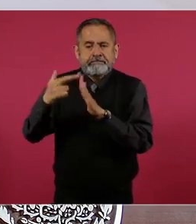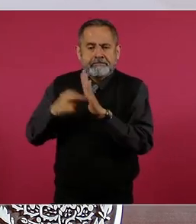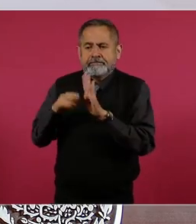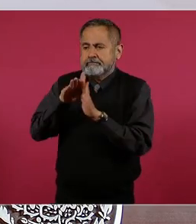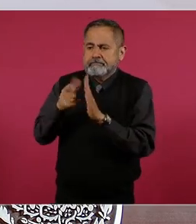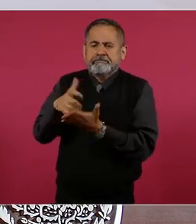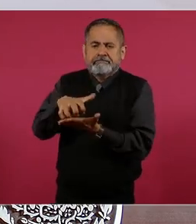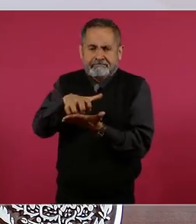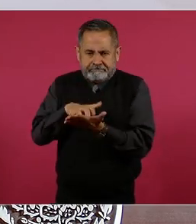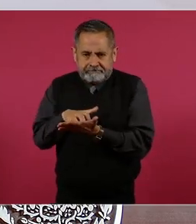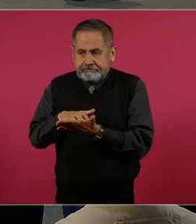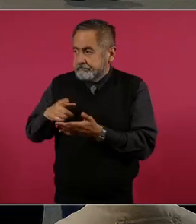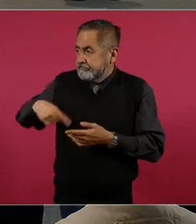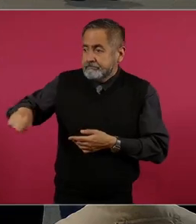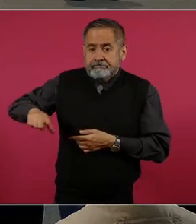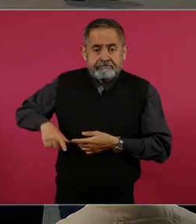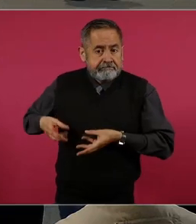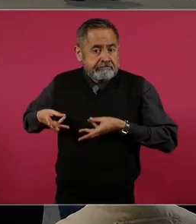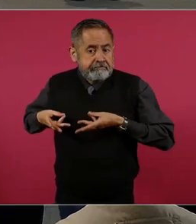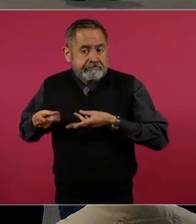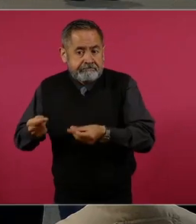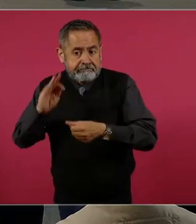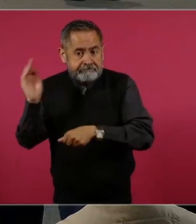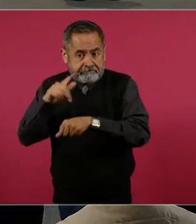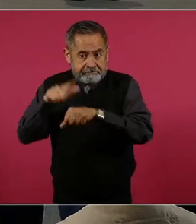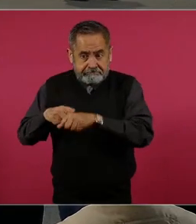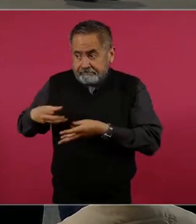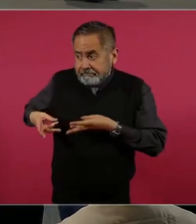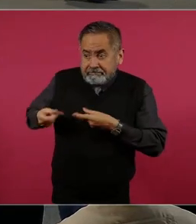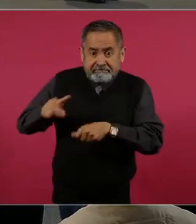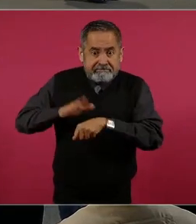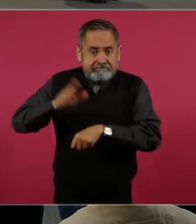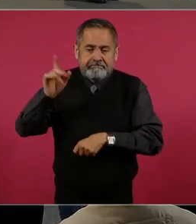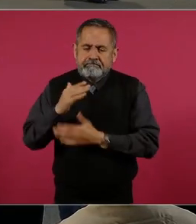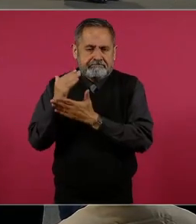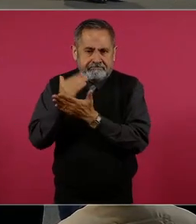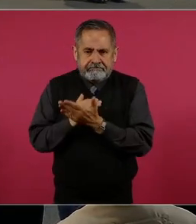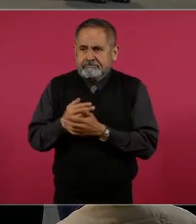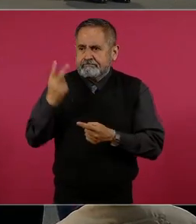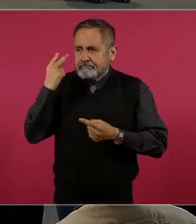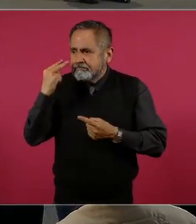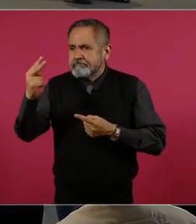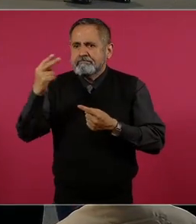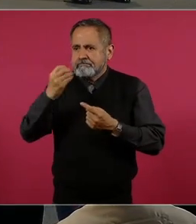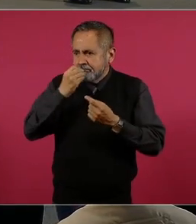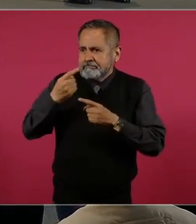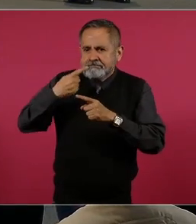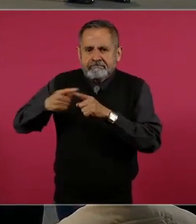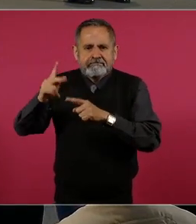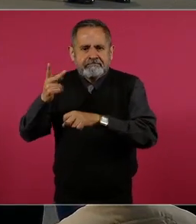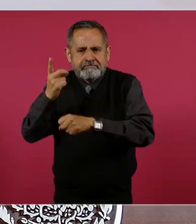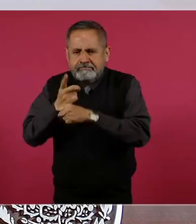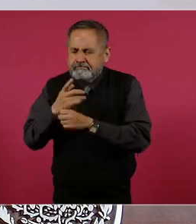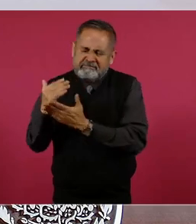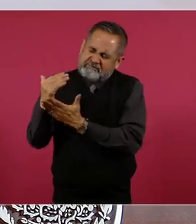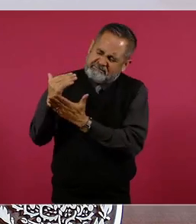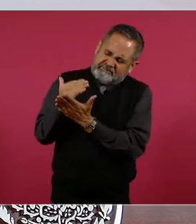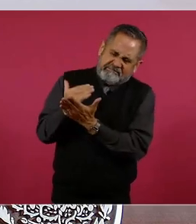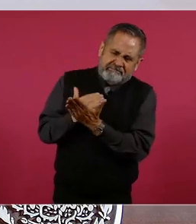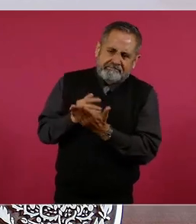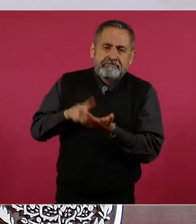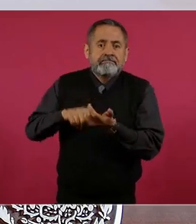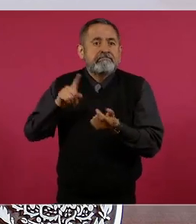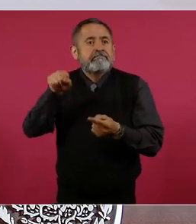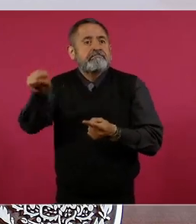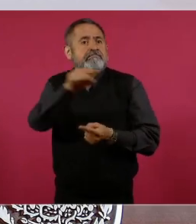con la reducción del gasto de operación del gobierno federal, así como los gastos en viáticos, comunicación social y publicidad, así como arrendamientos